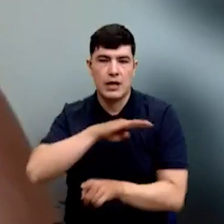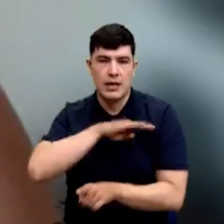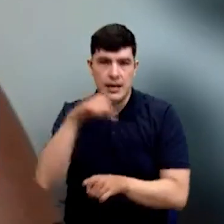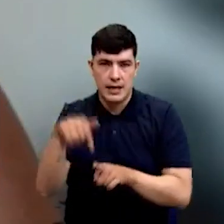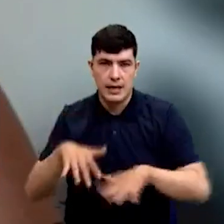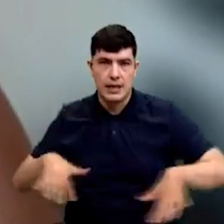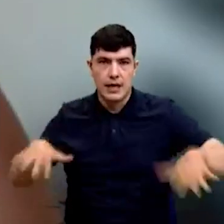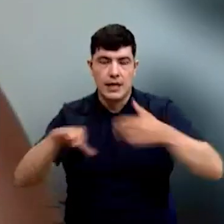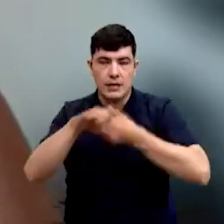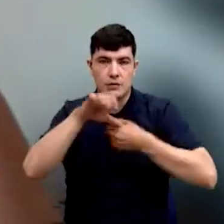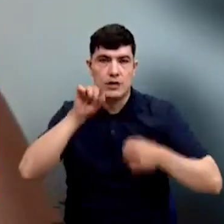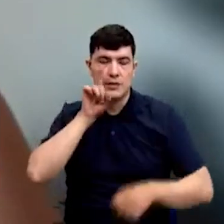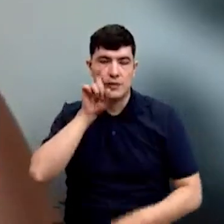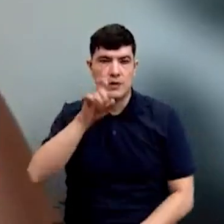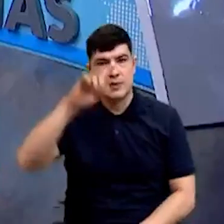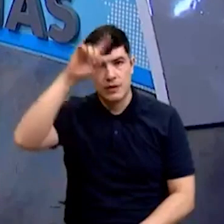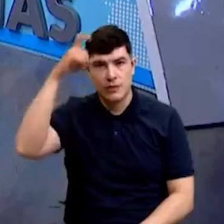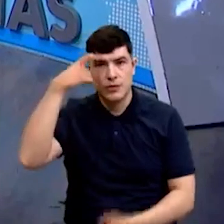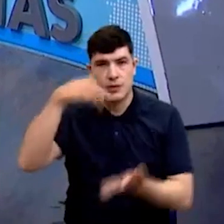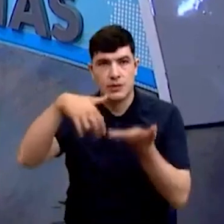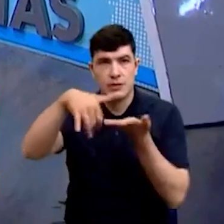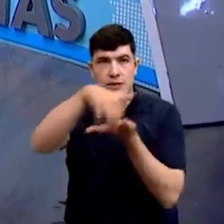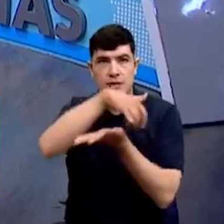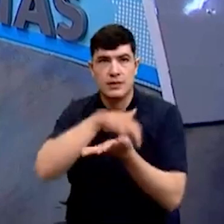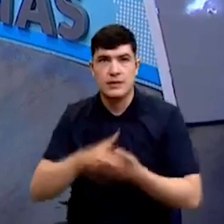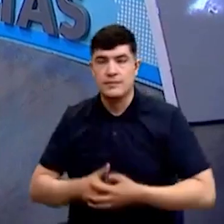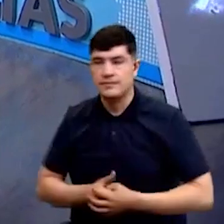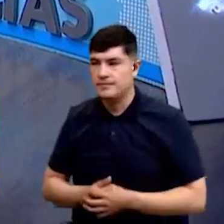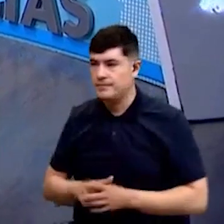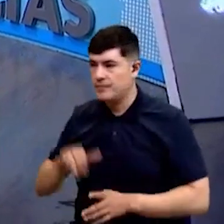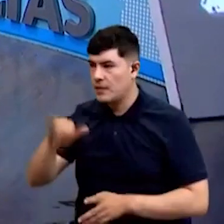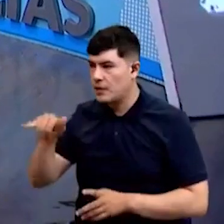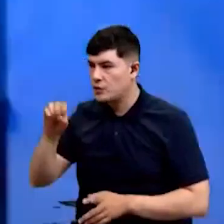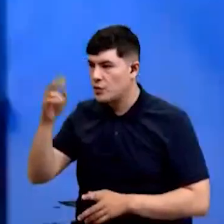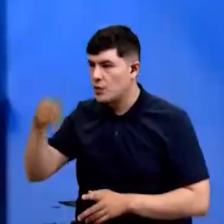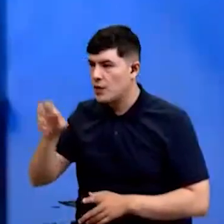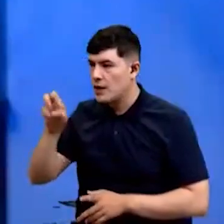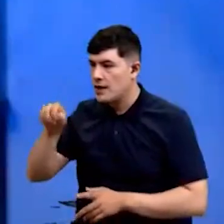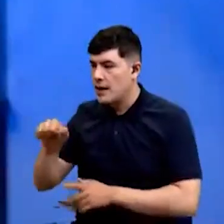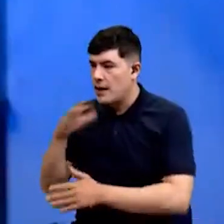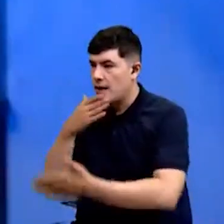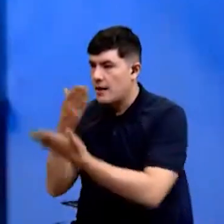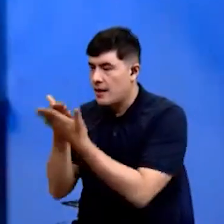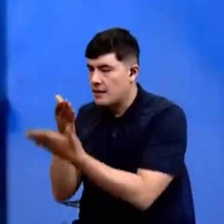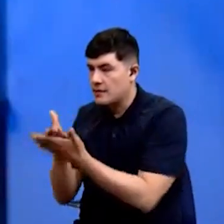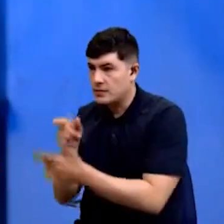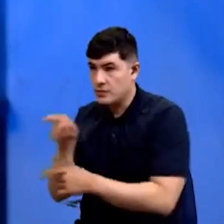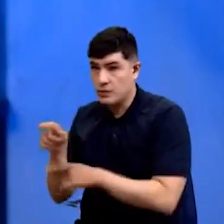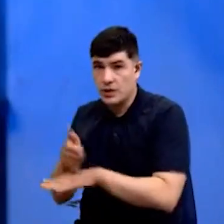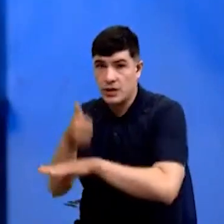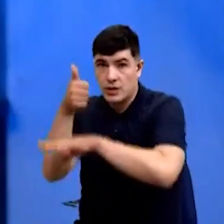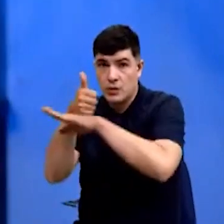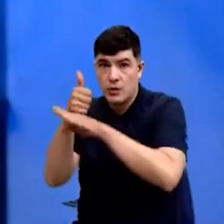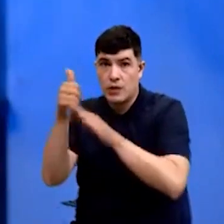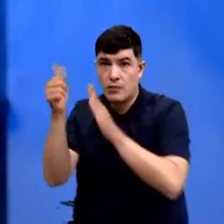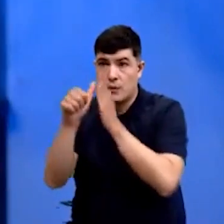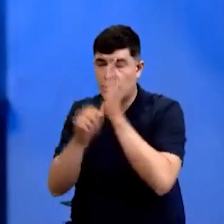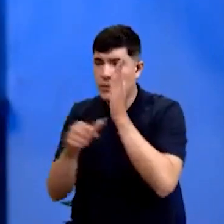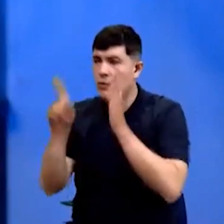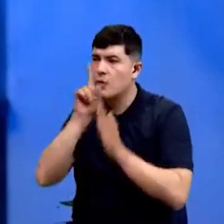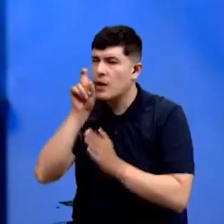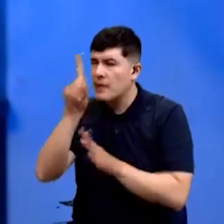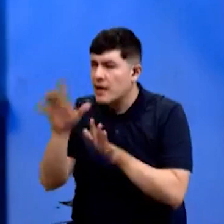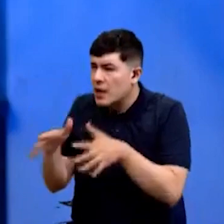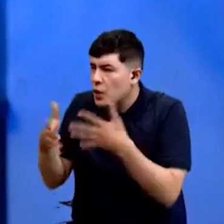del área metropolitana y la gobernación de Santander. Es Joana Cárdenas, directora del programa Bucaramanga. ¿Cómo vamos contándonos esos resultados